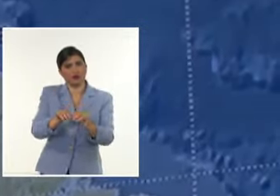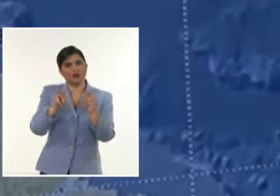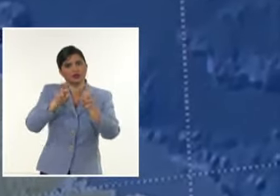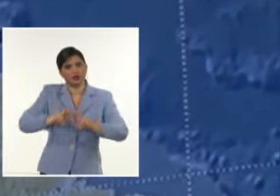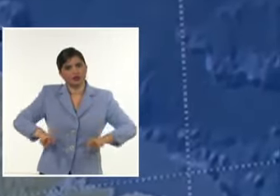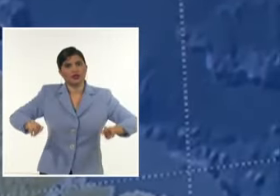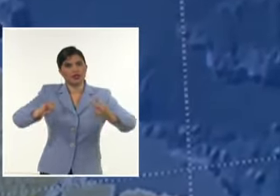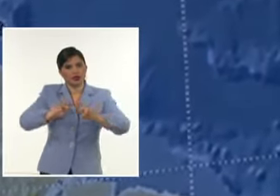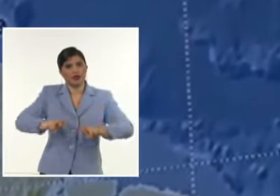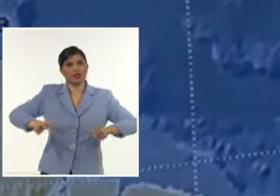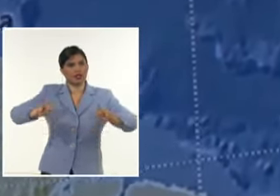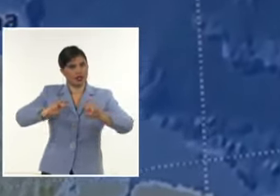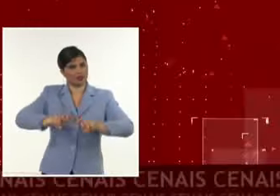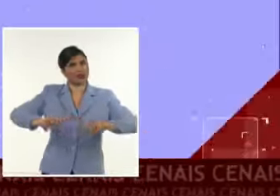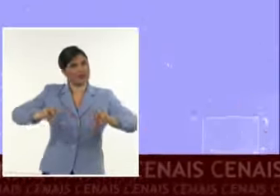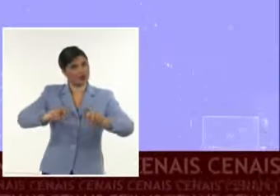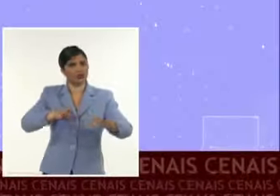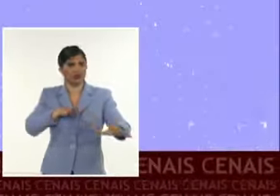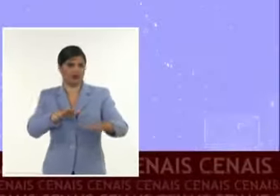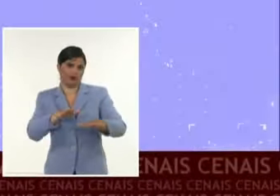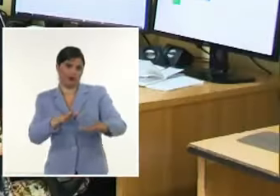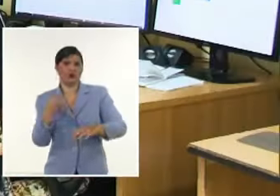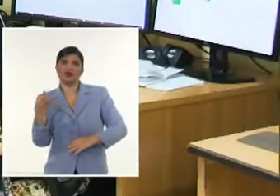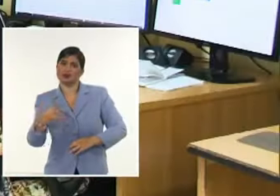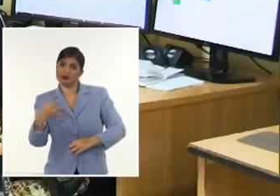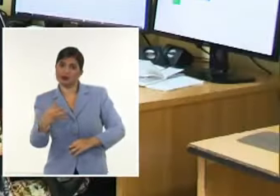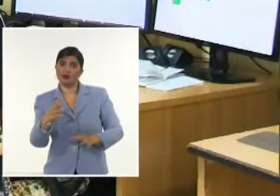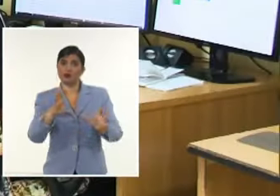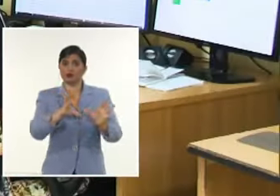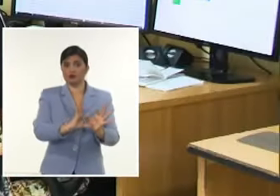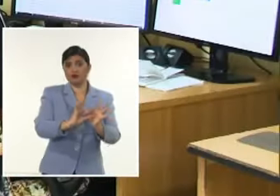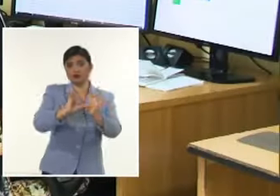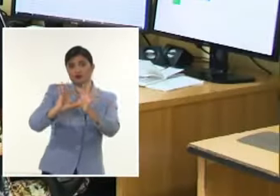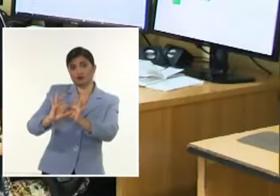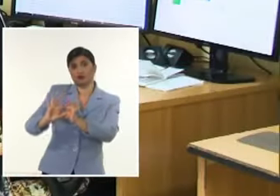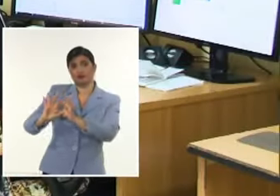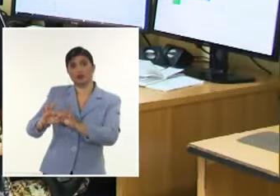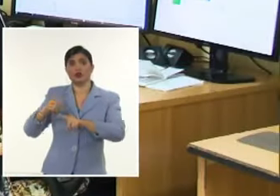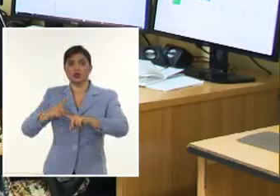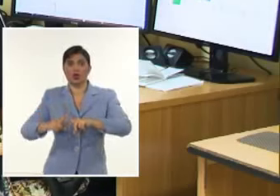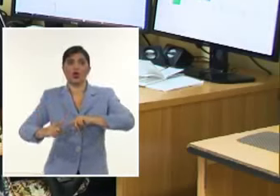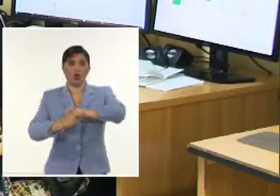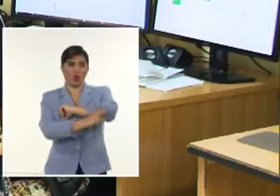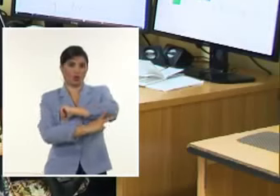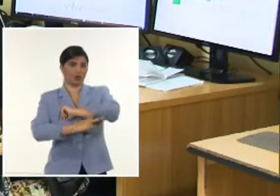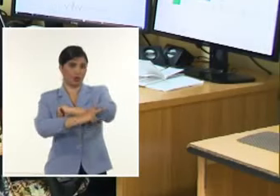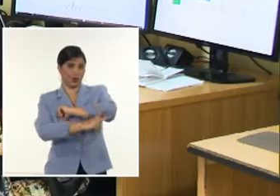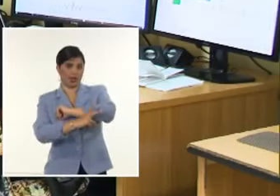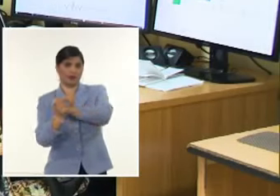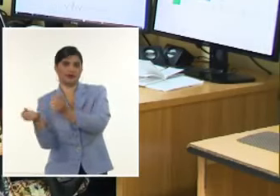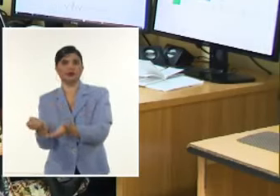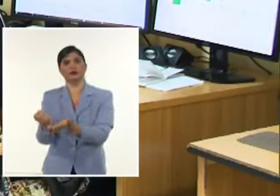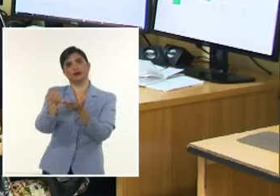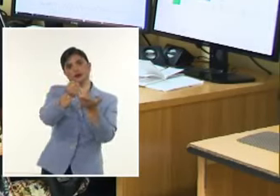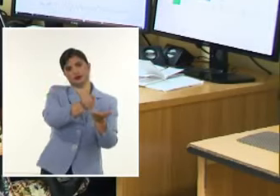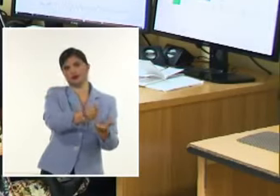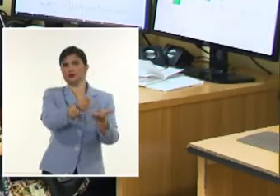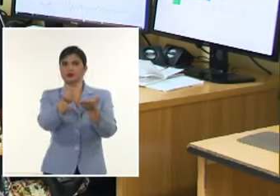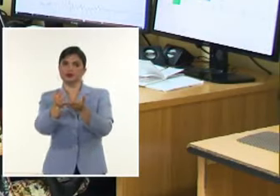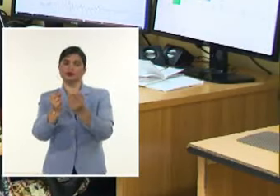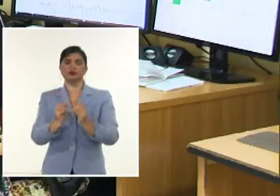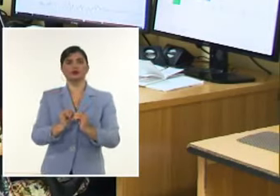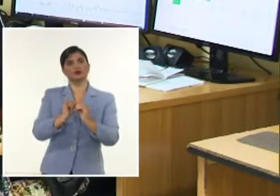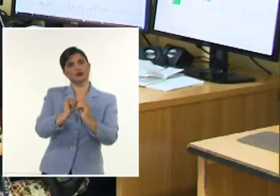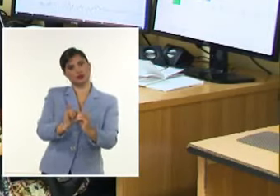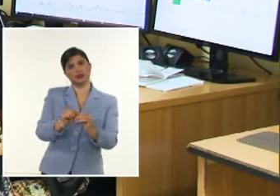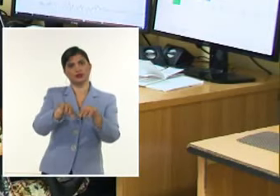Esta estación central Está conectada A través de un consorcio A la red Sismológica Internacional Donde nosotros